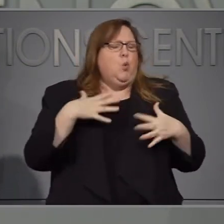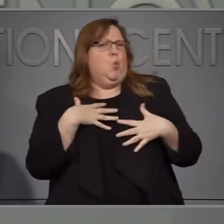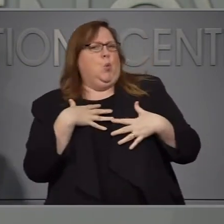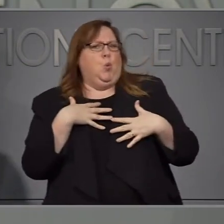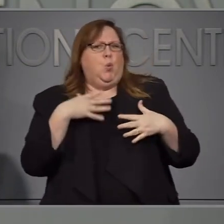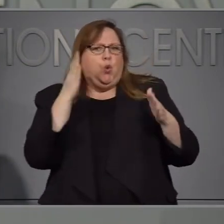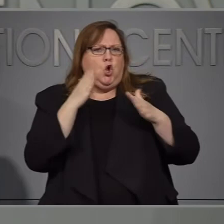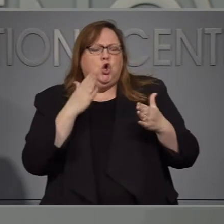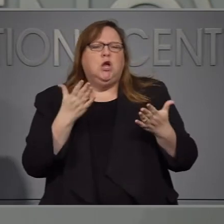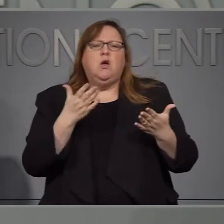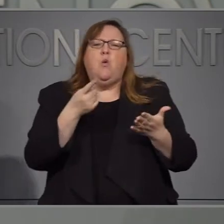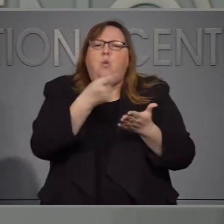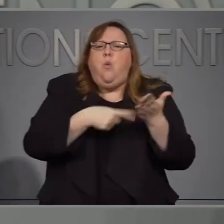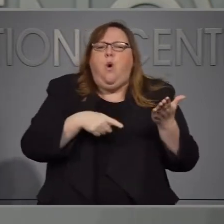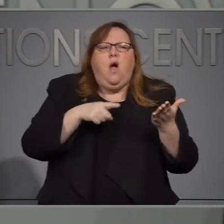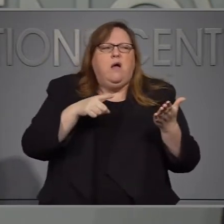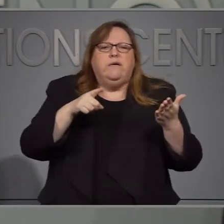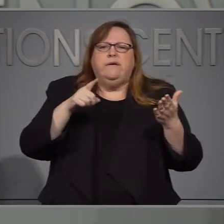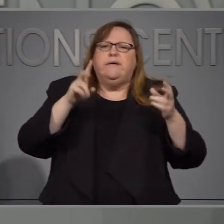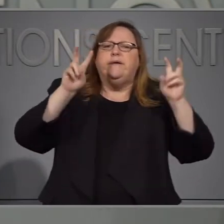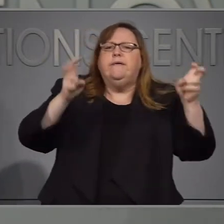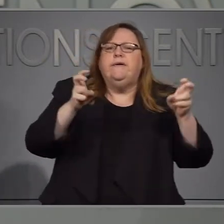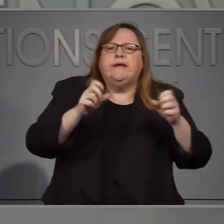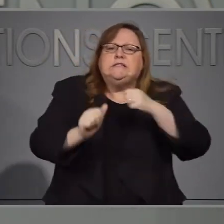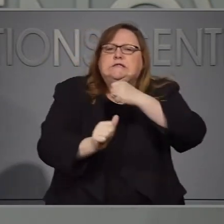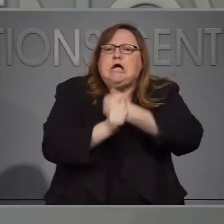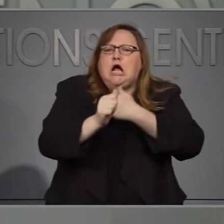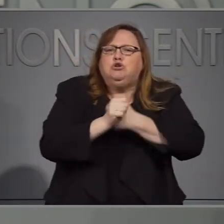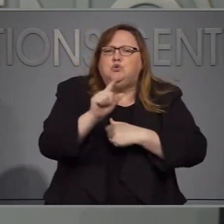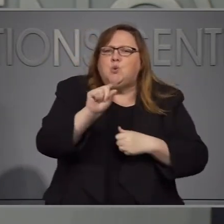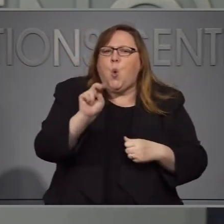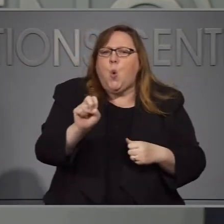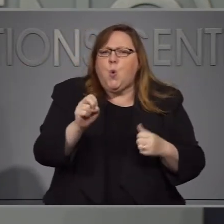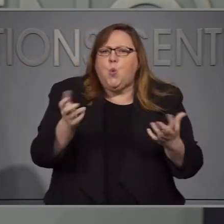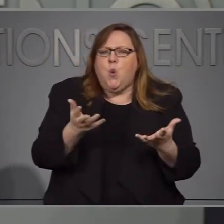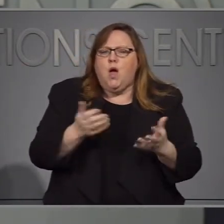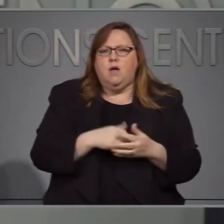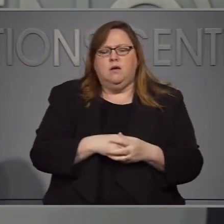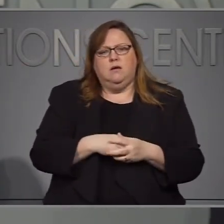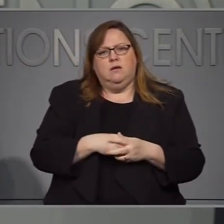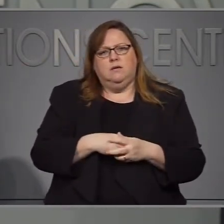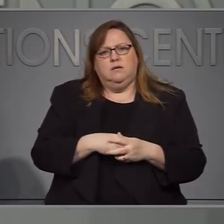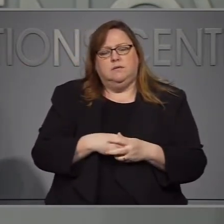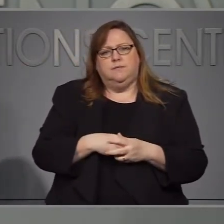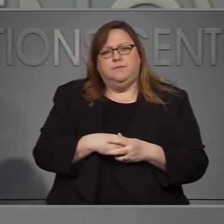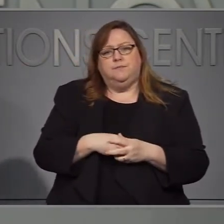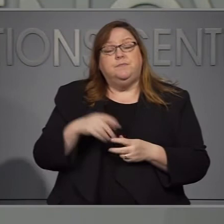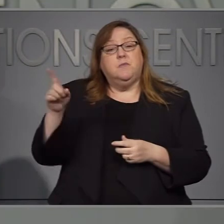Cuando se convierte en una zona de peligro. Por ejemplo, la región de ti.